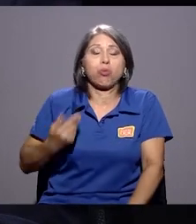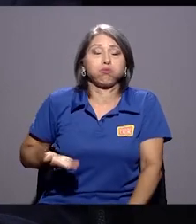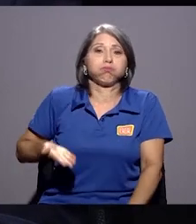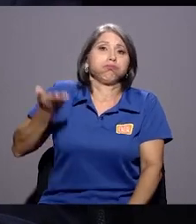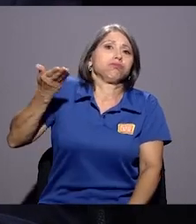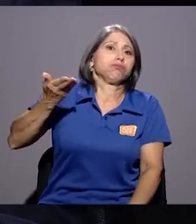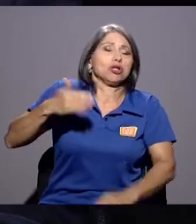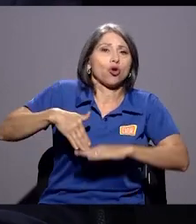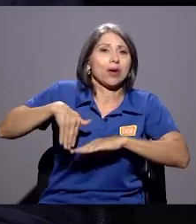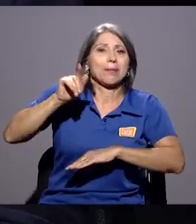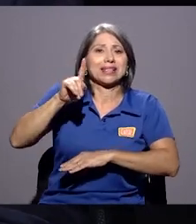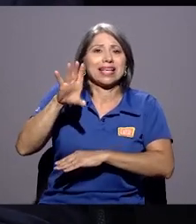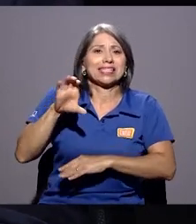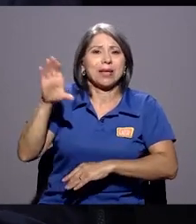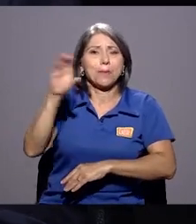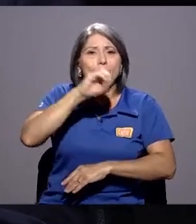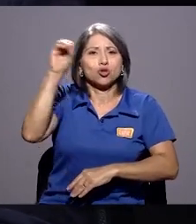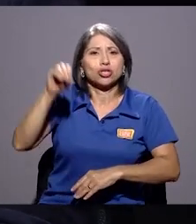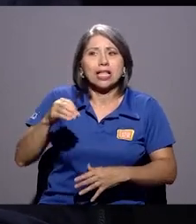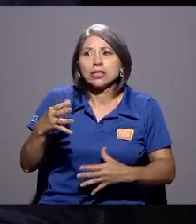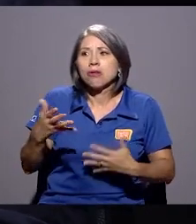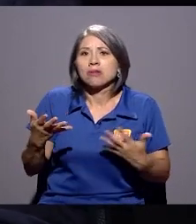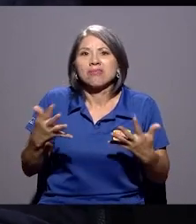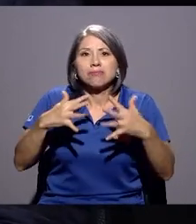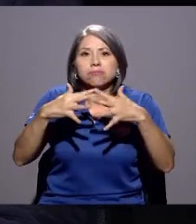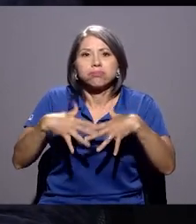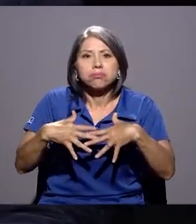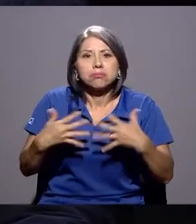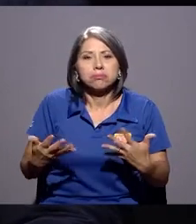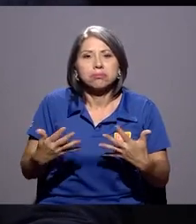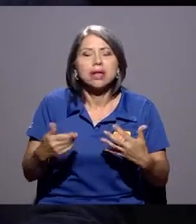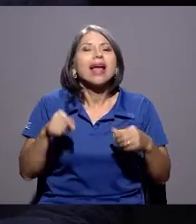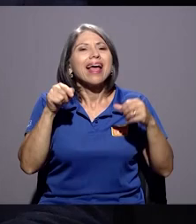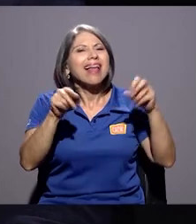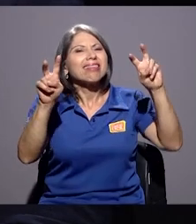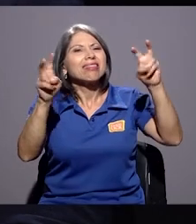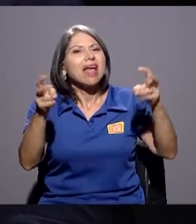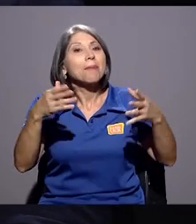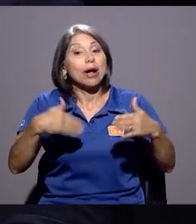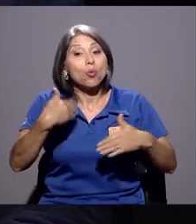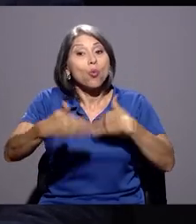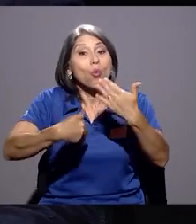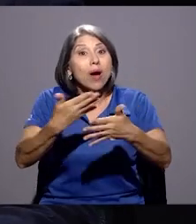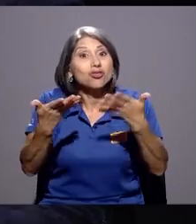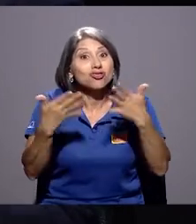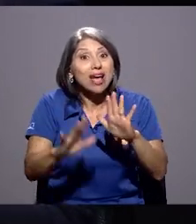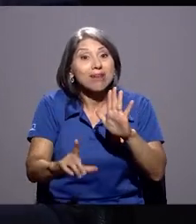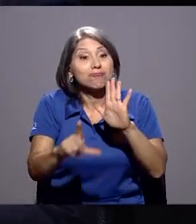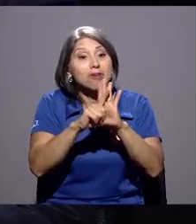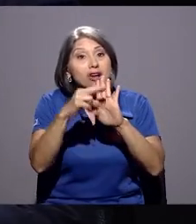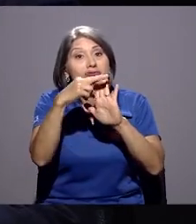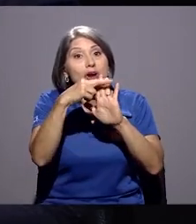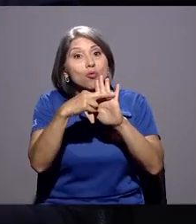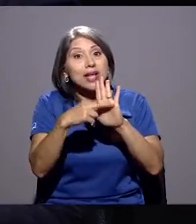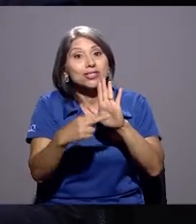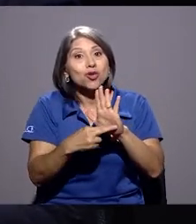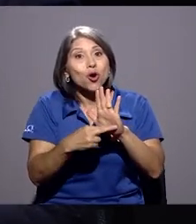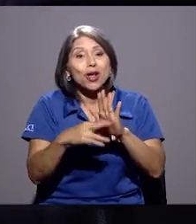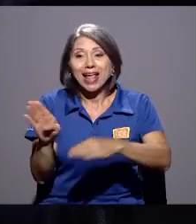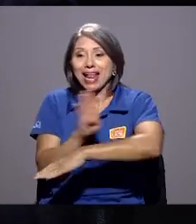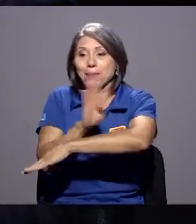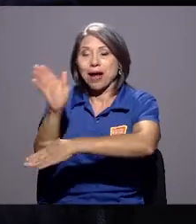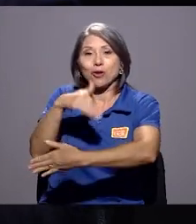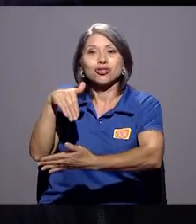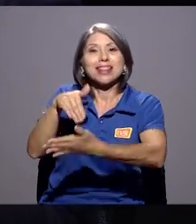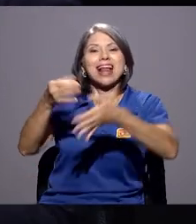100%. El tema en esto es que cuando viene la regulación, el Banco Central fija una tasa